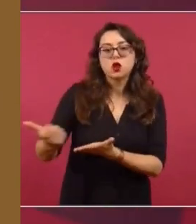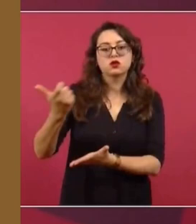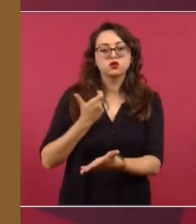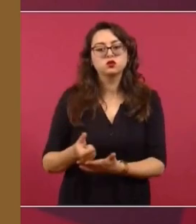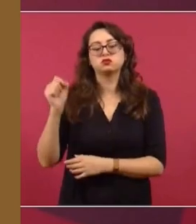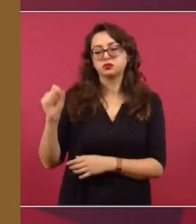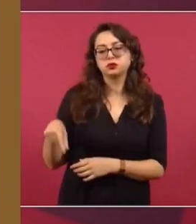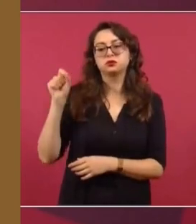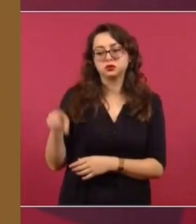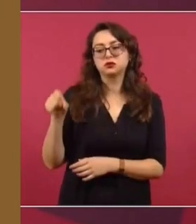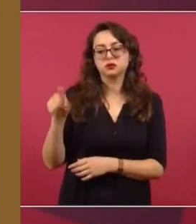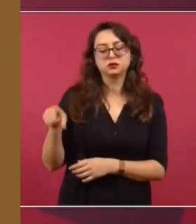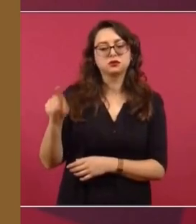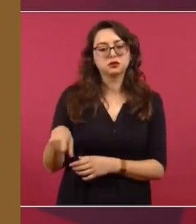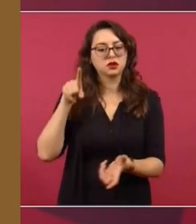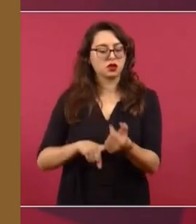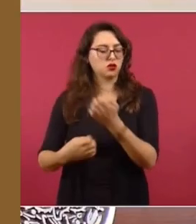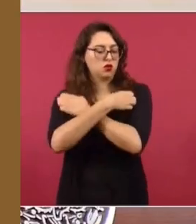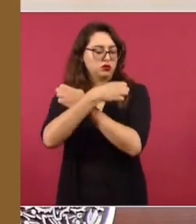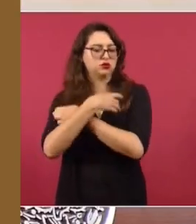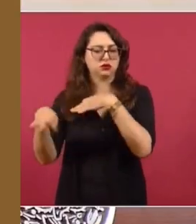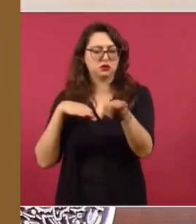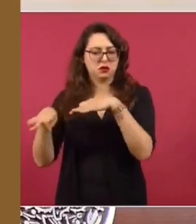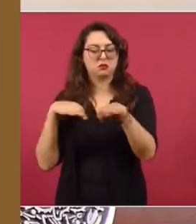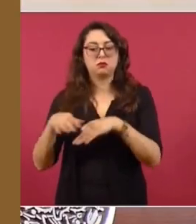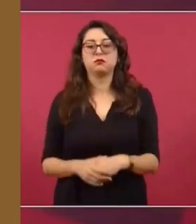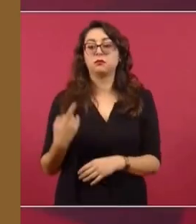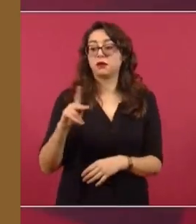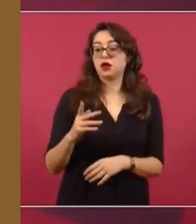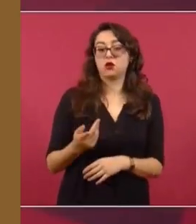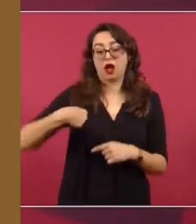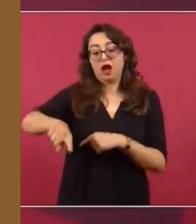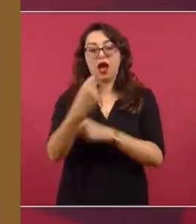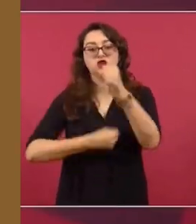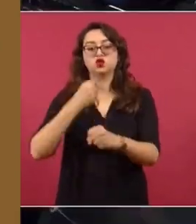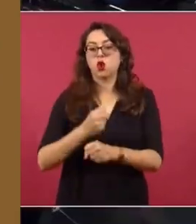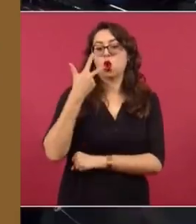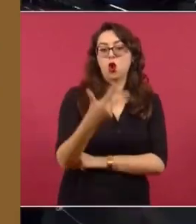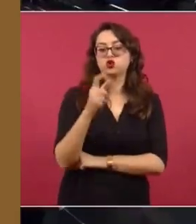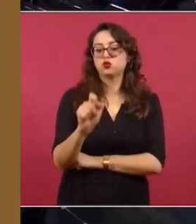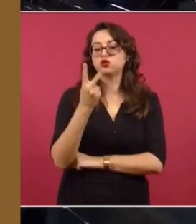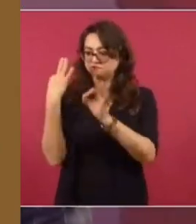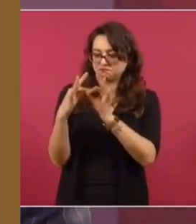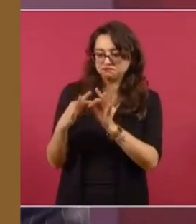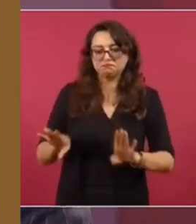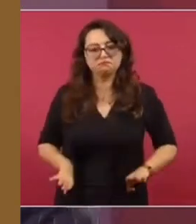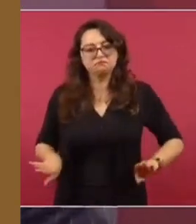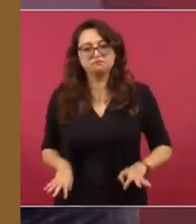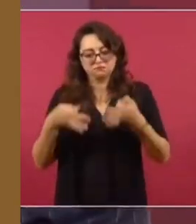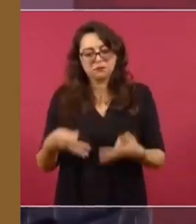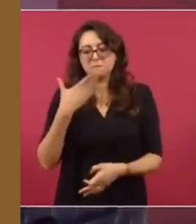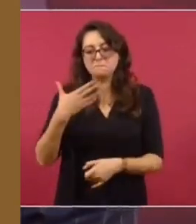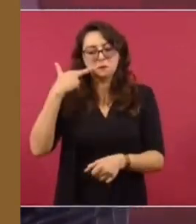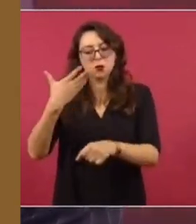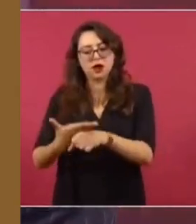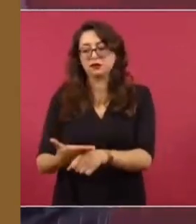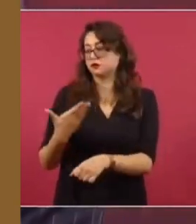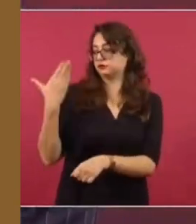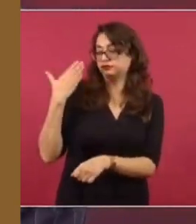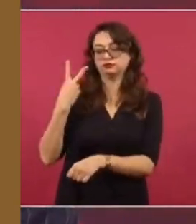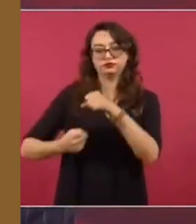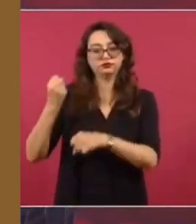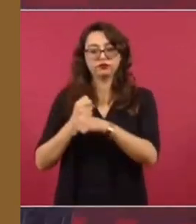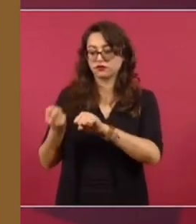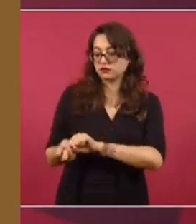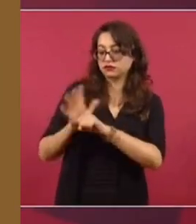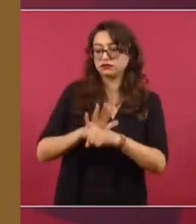maestros y de todos los que laboran en el sector educativo de 8.2% en promedio. También quiero destacar que